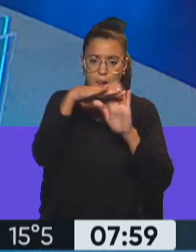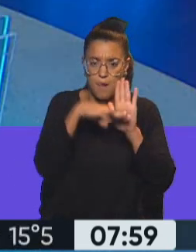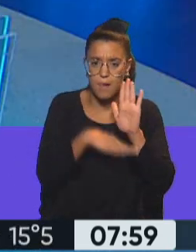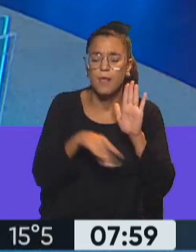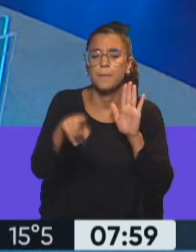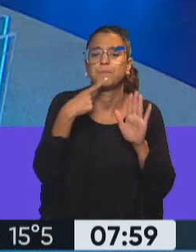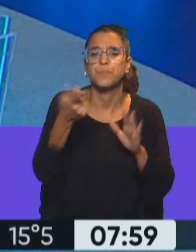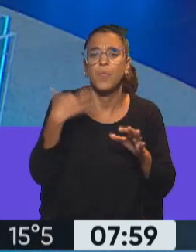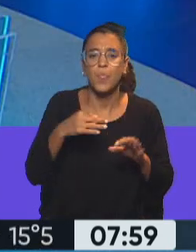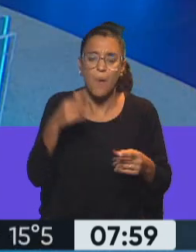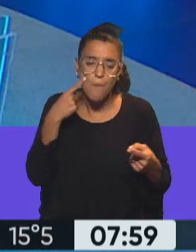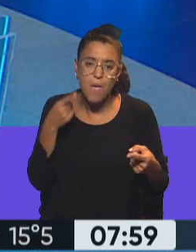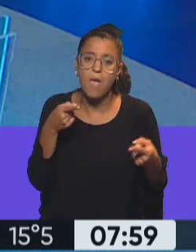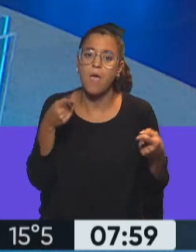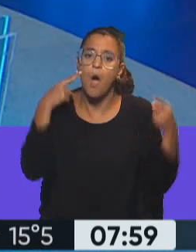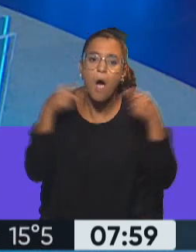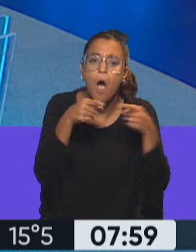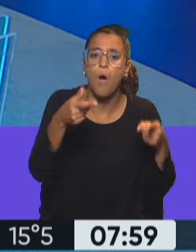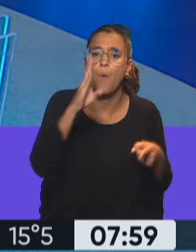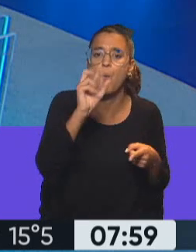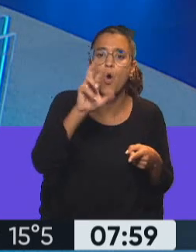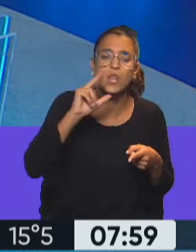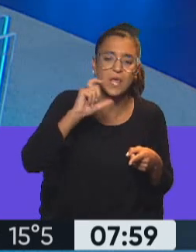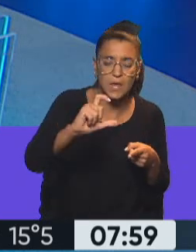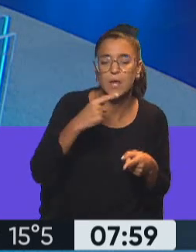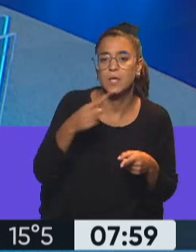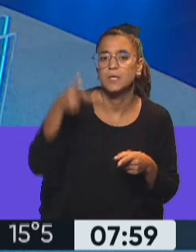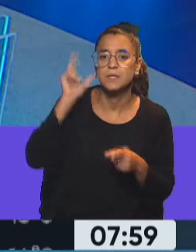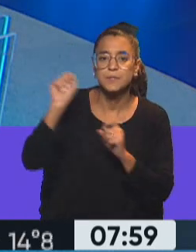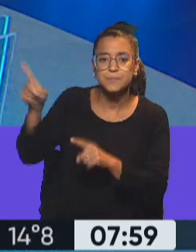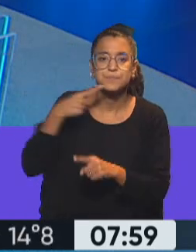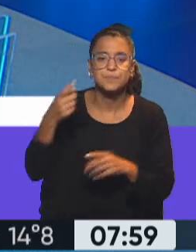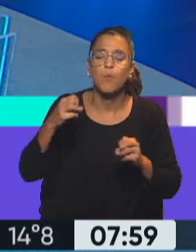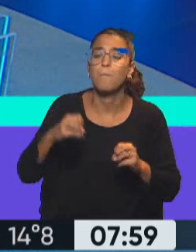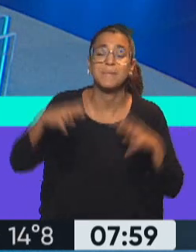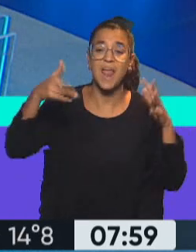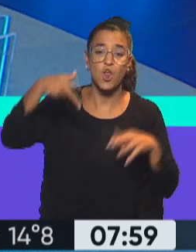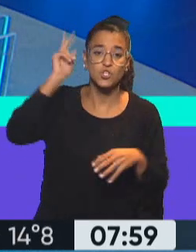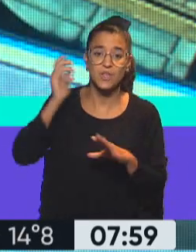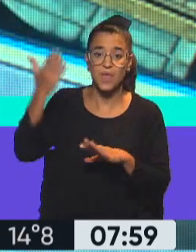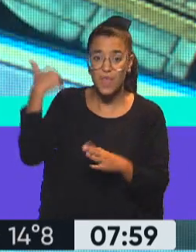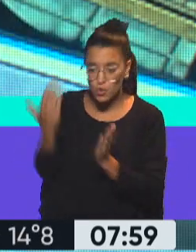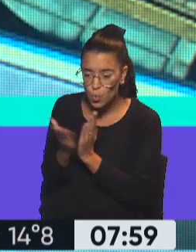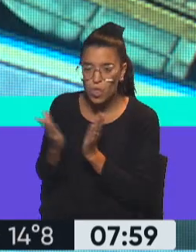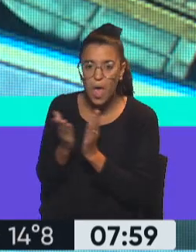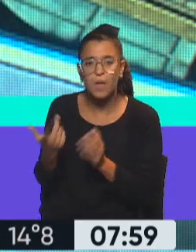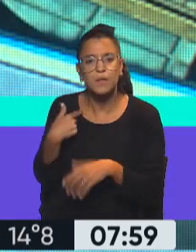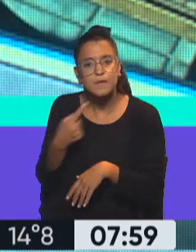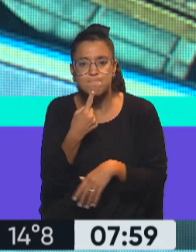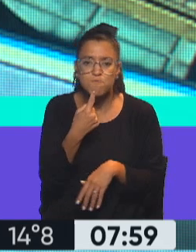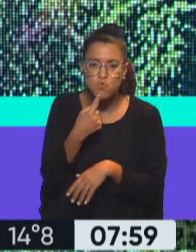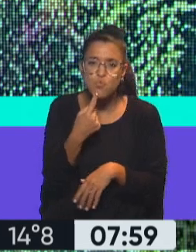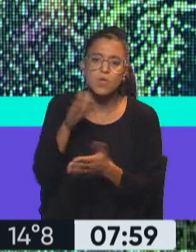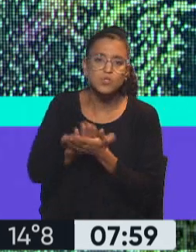tendría que enfrentar este Boric después de lo que ha sido justamente en Chile y ese denominado milagro chileno, que desde estudiante tanto cuestionaba su sector.